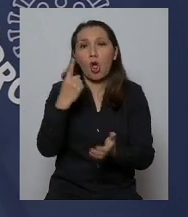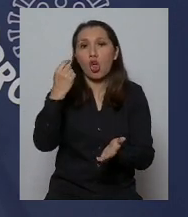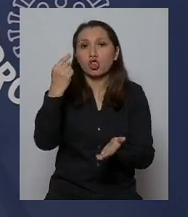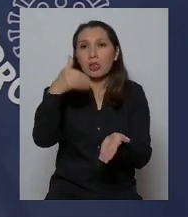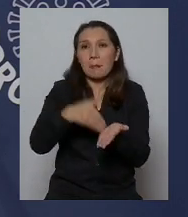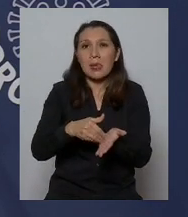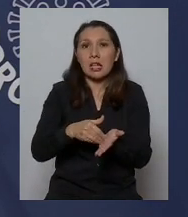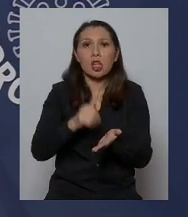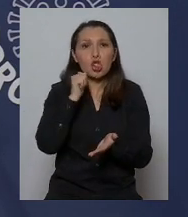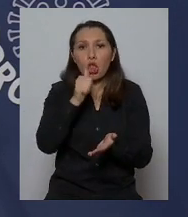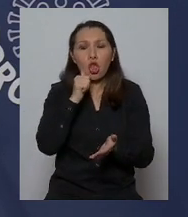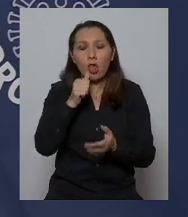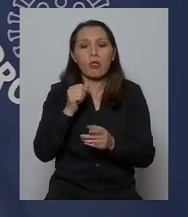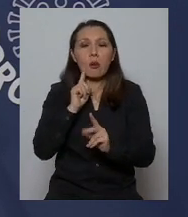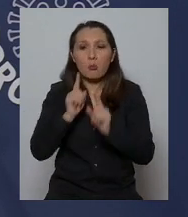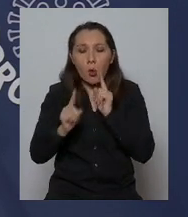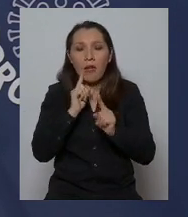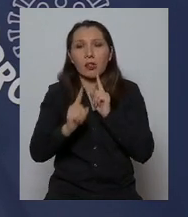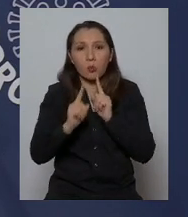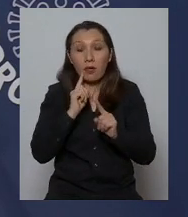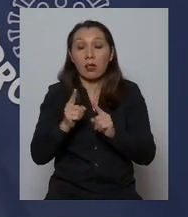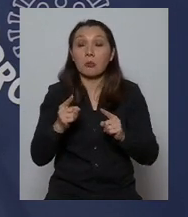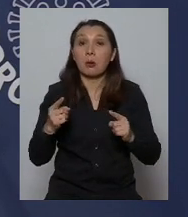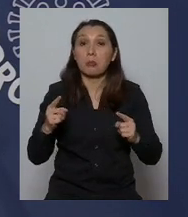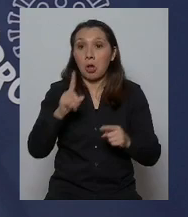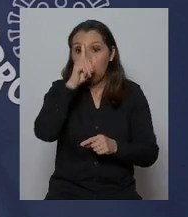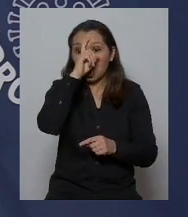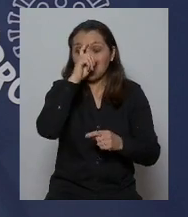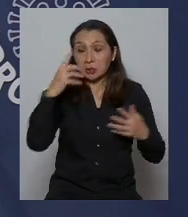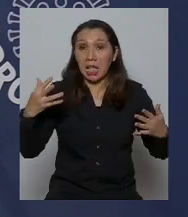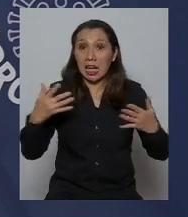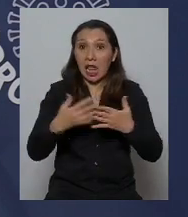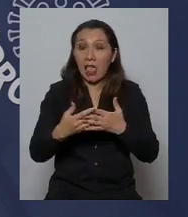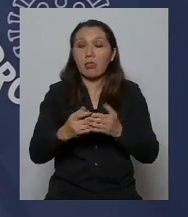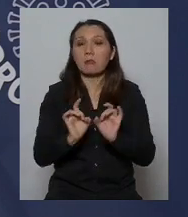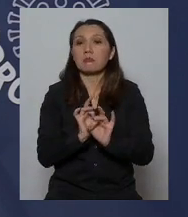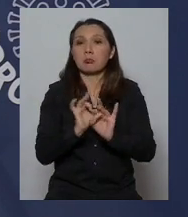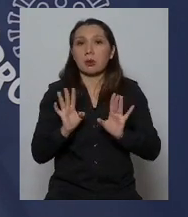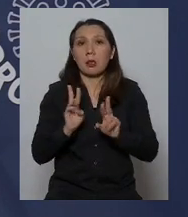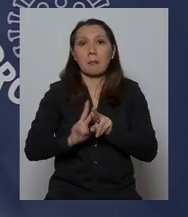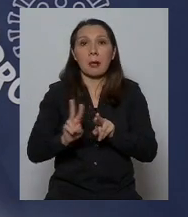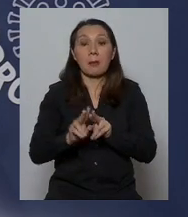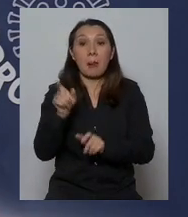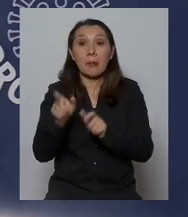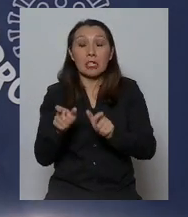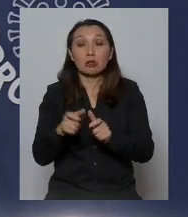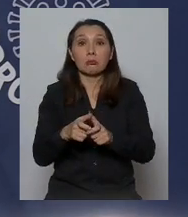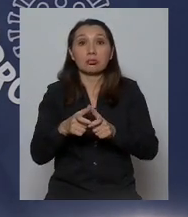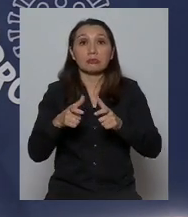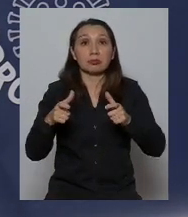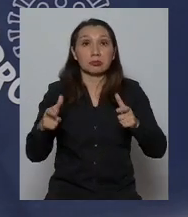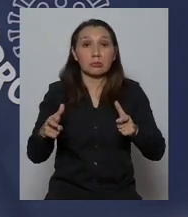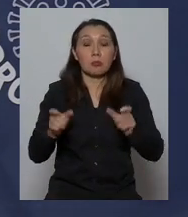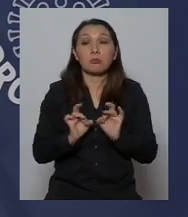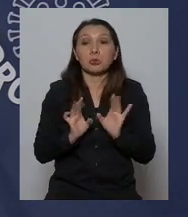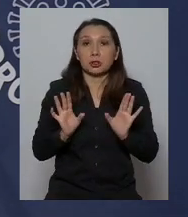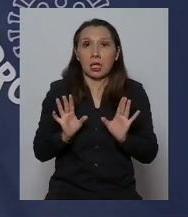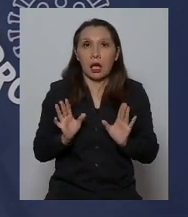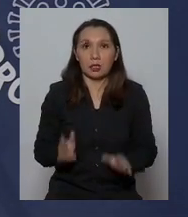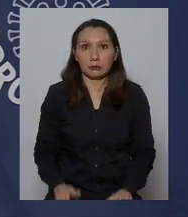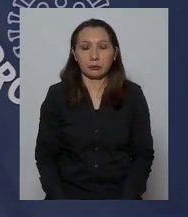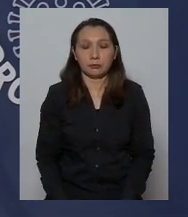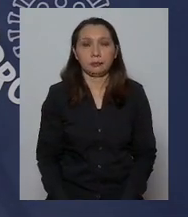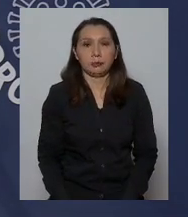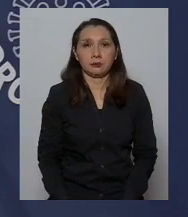exámenes diarios por lo cual la red se encuentra preparada en caso de que la cantidad de personas aumentara.